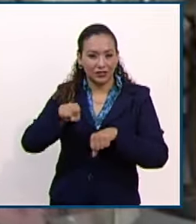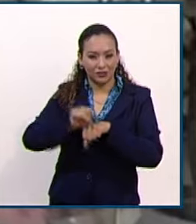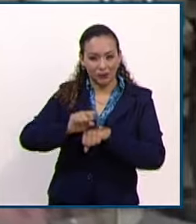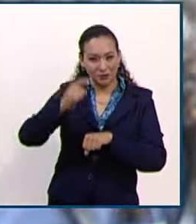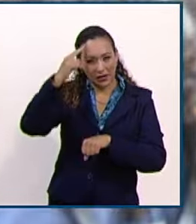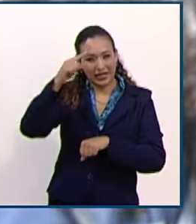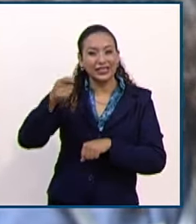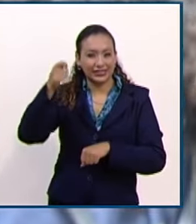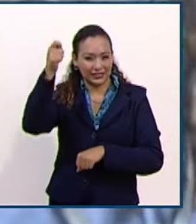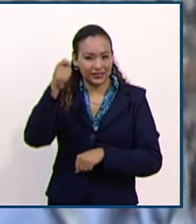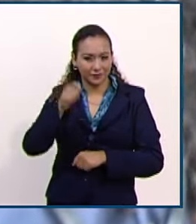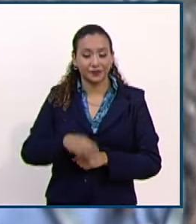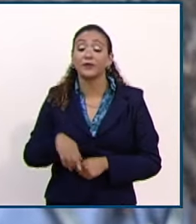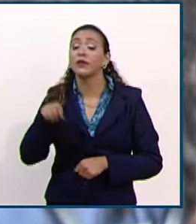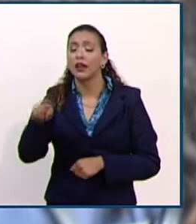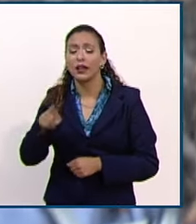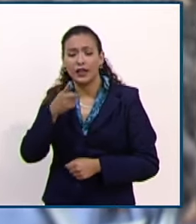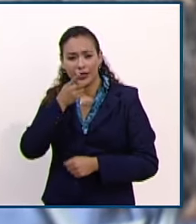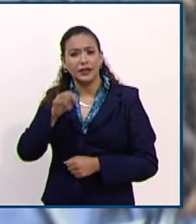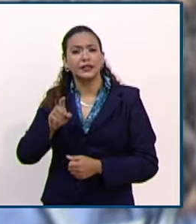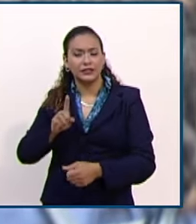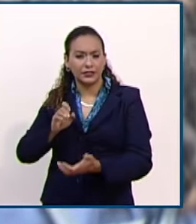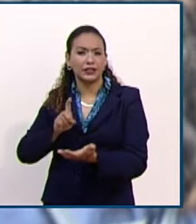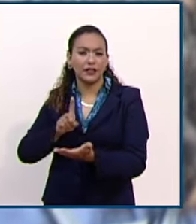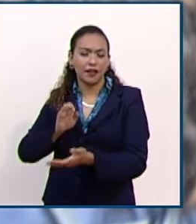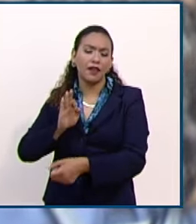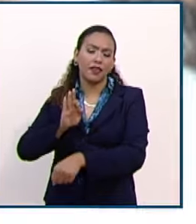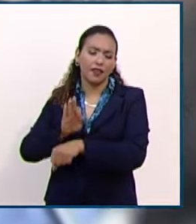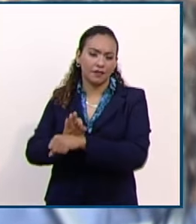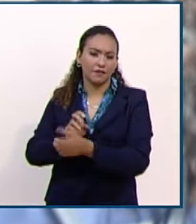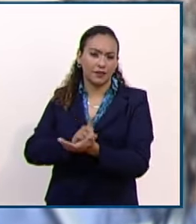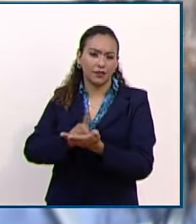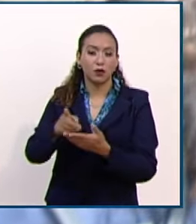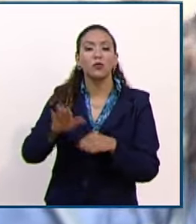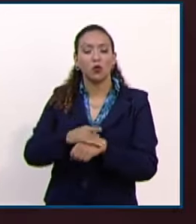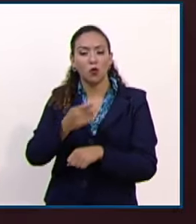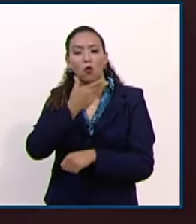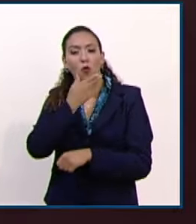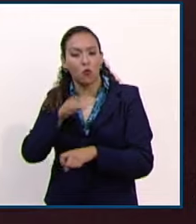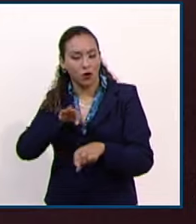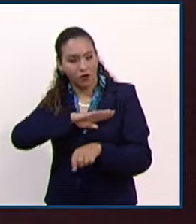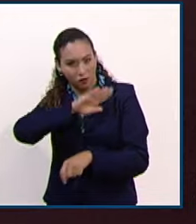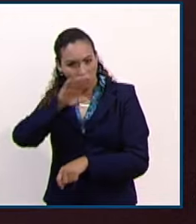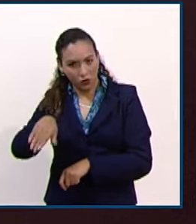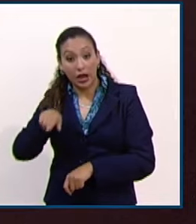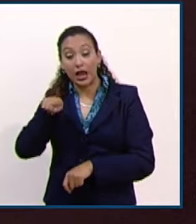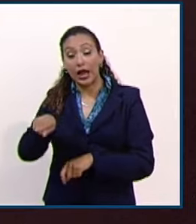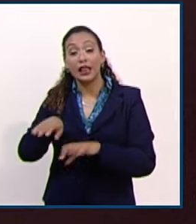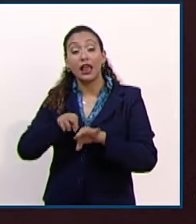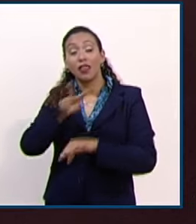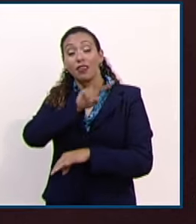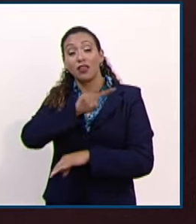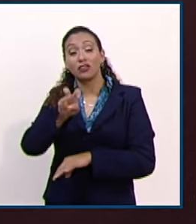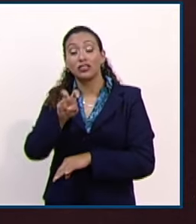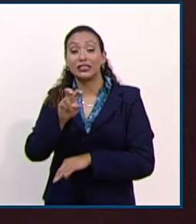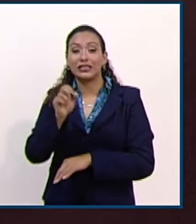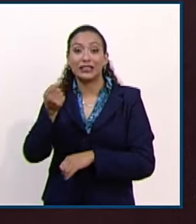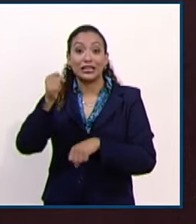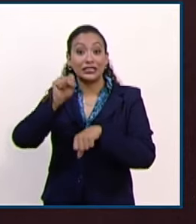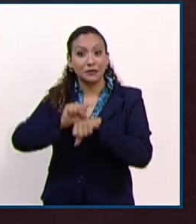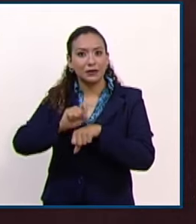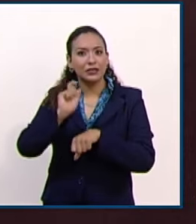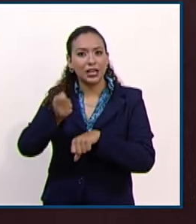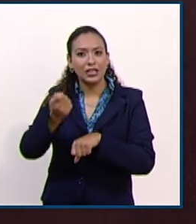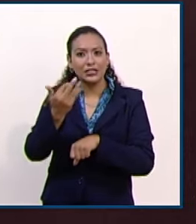juez en este caso protegió el derecho a la seguridad social porque admitió que el trabajador fallecido había cotizado 200 semanas, es decir,